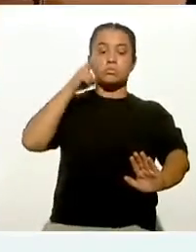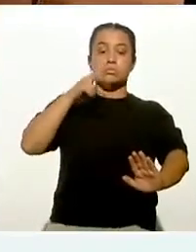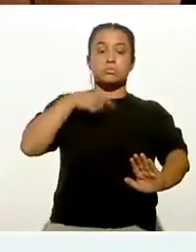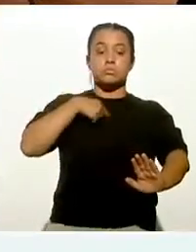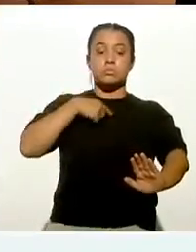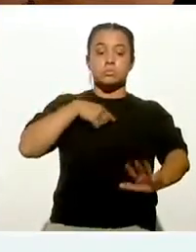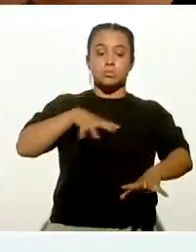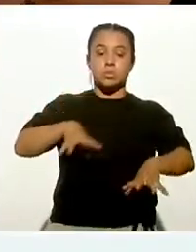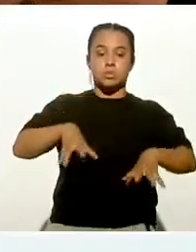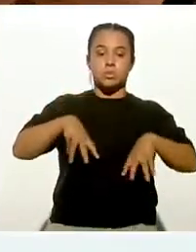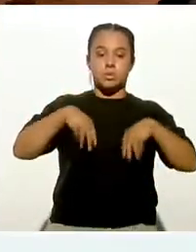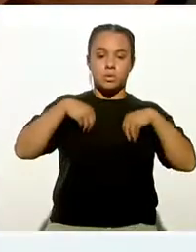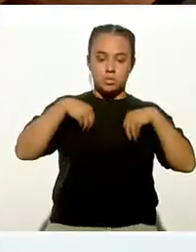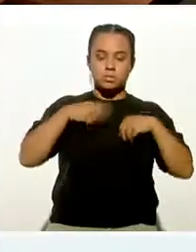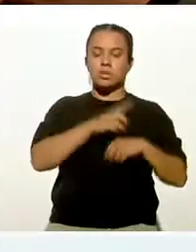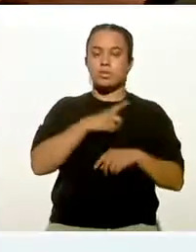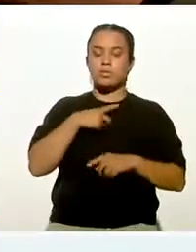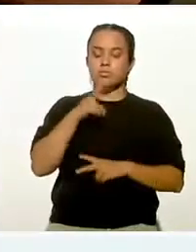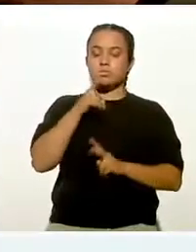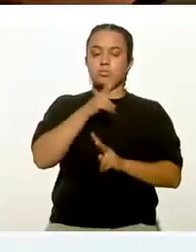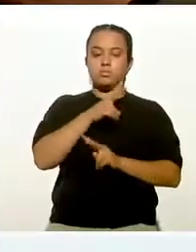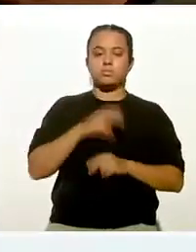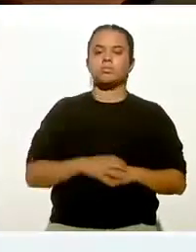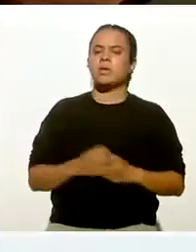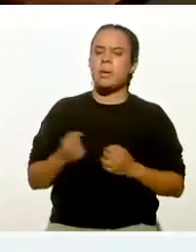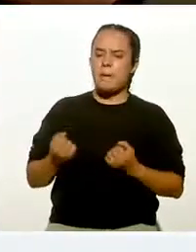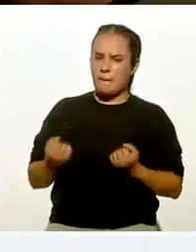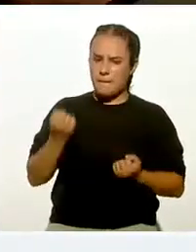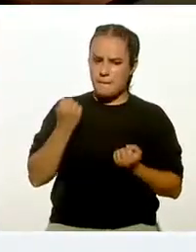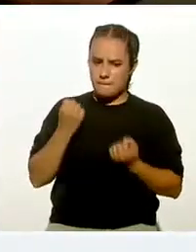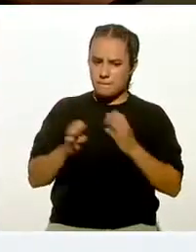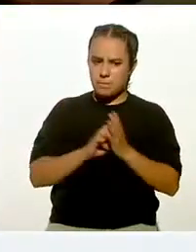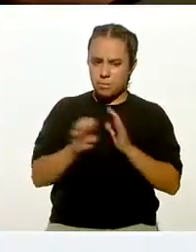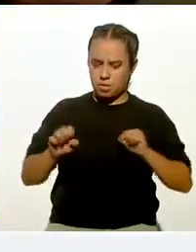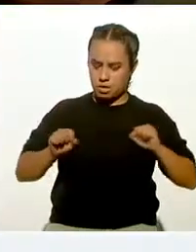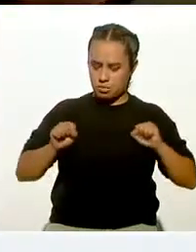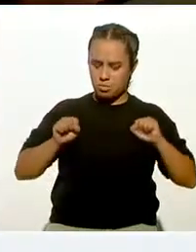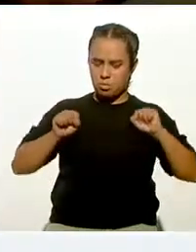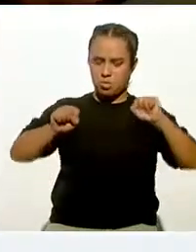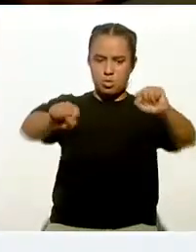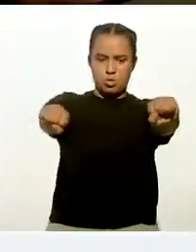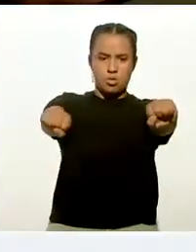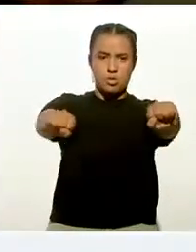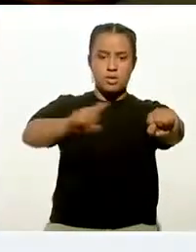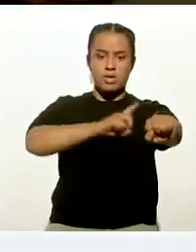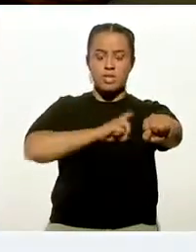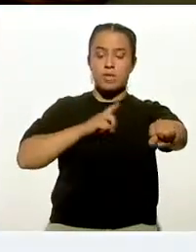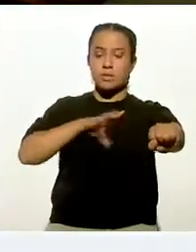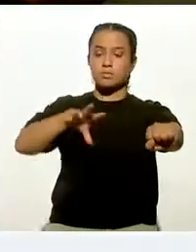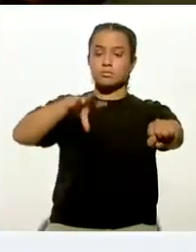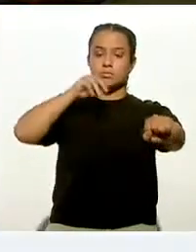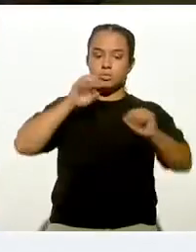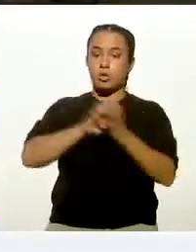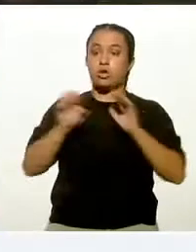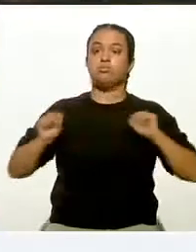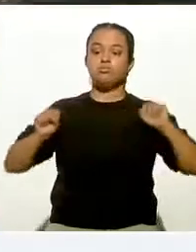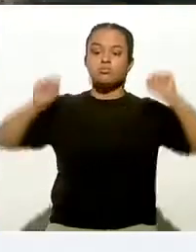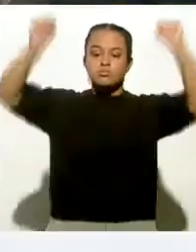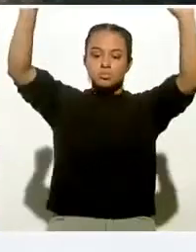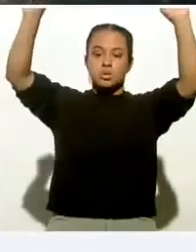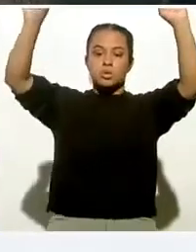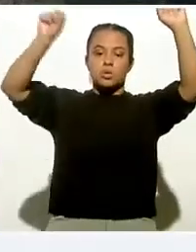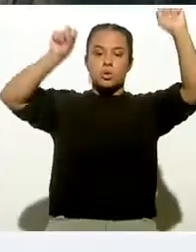respiro. En las pesas, ¿cómo debe ser? A la hora de hacer el empuje, ¿inspirar o expirar? Expirar. Sacarlo.